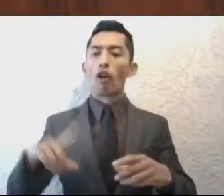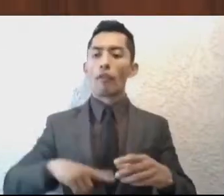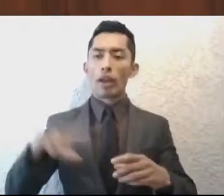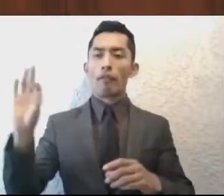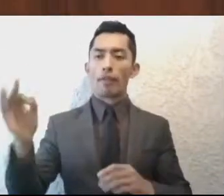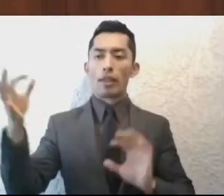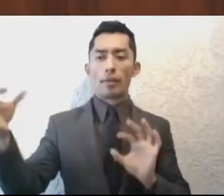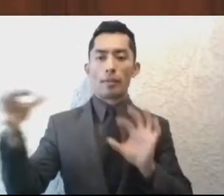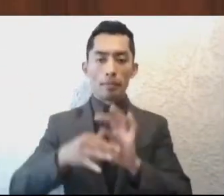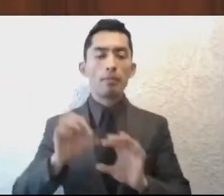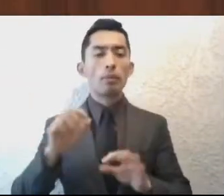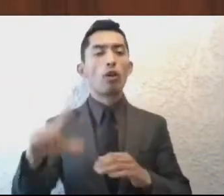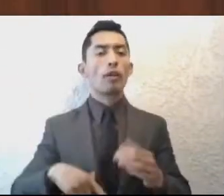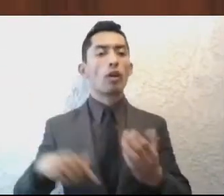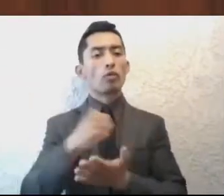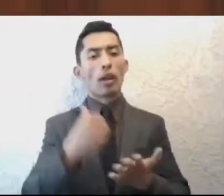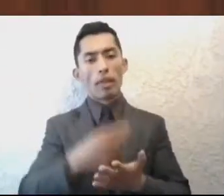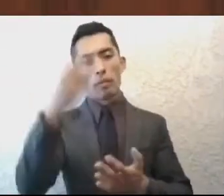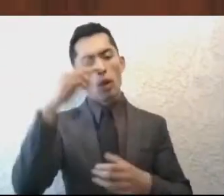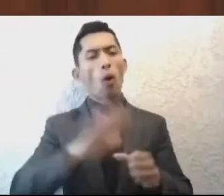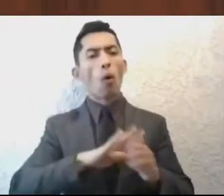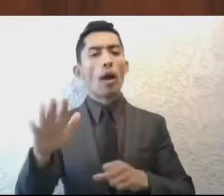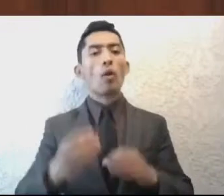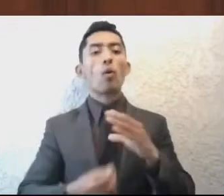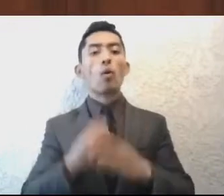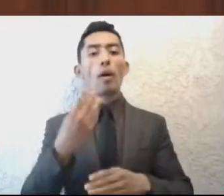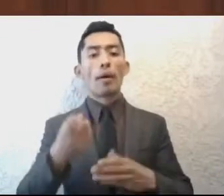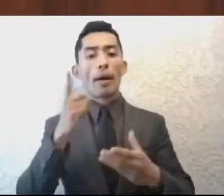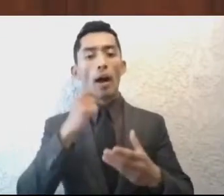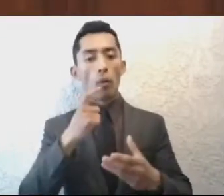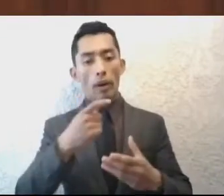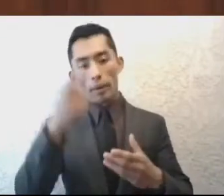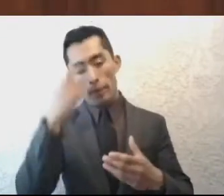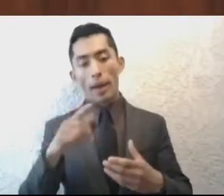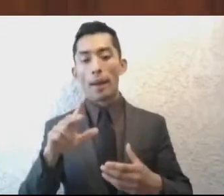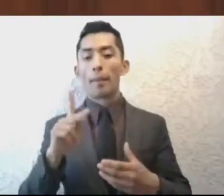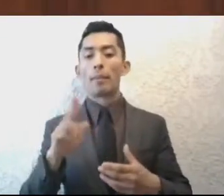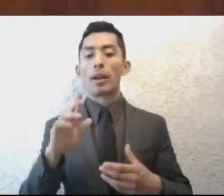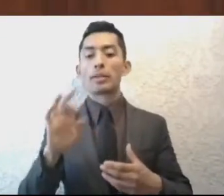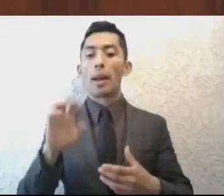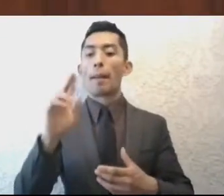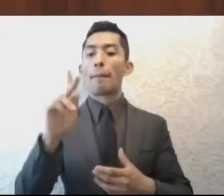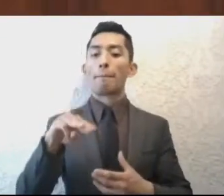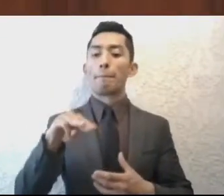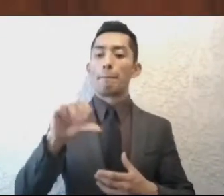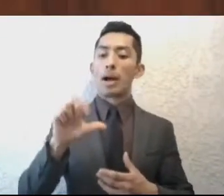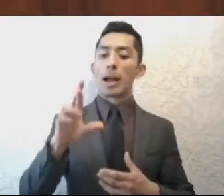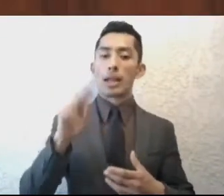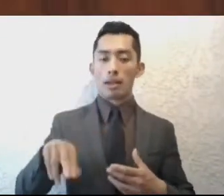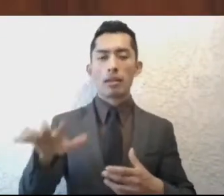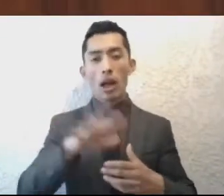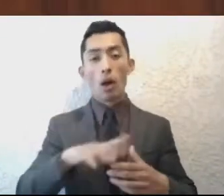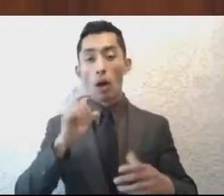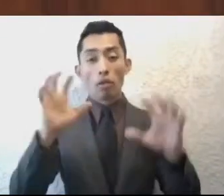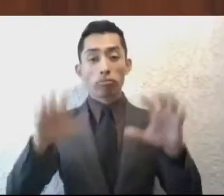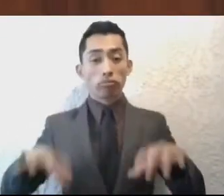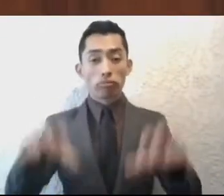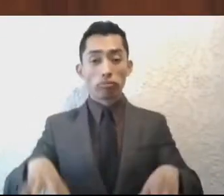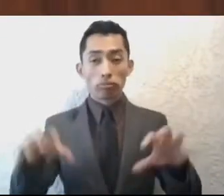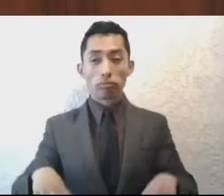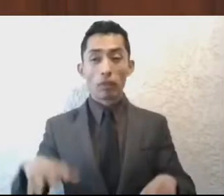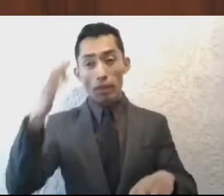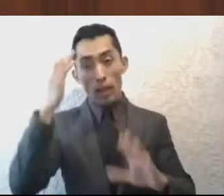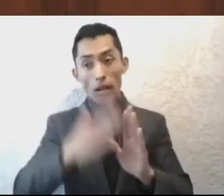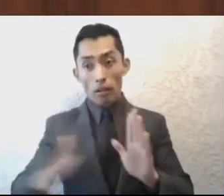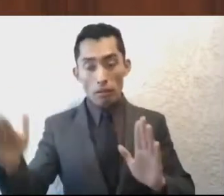gobierno de la Ciudad de México, que es la nueva planta potabilizadora de la Presa Amadín. En la Presa Amadín, en la temporada de lluvias, tenemos un excedente de